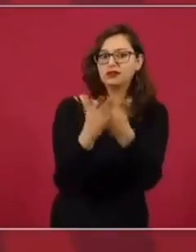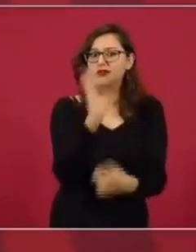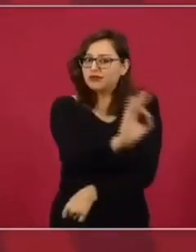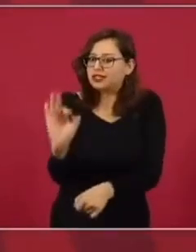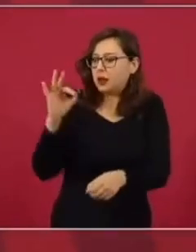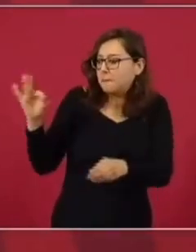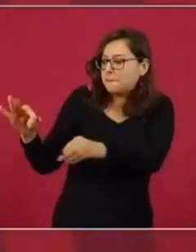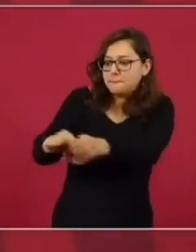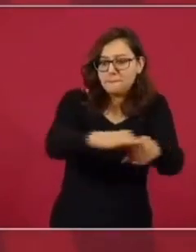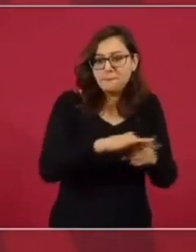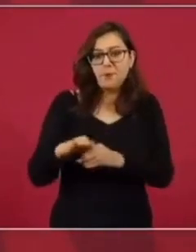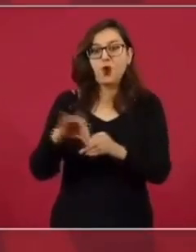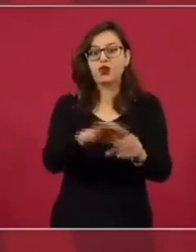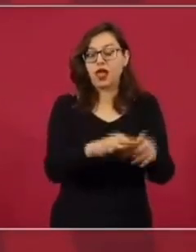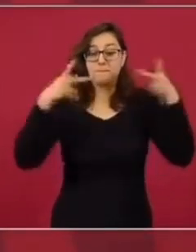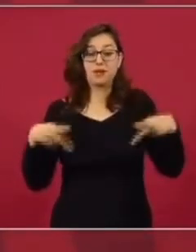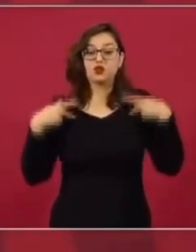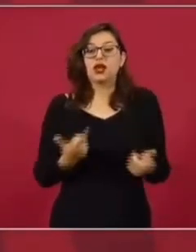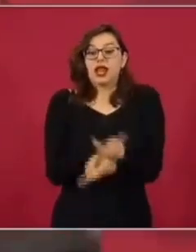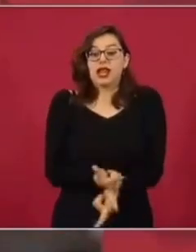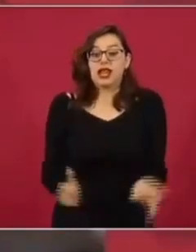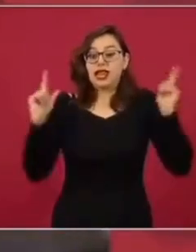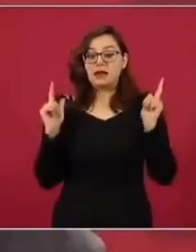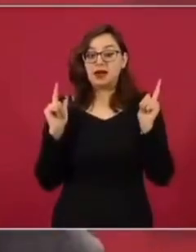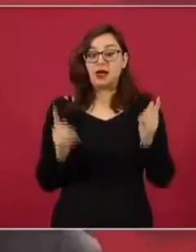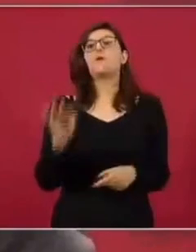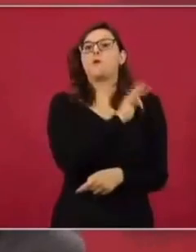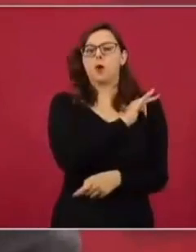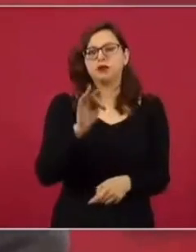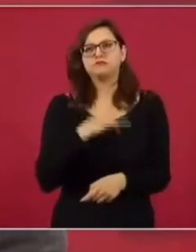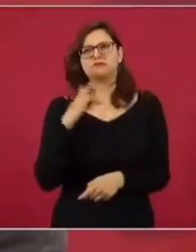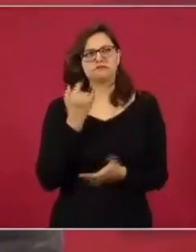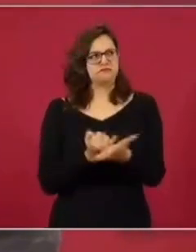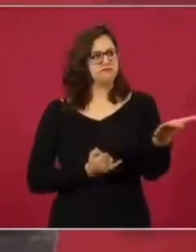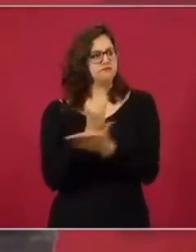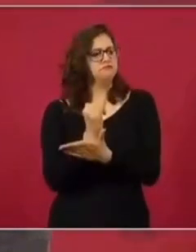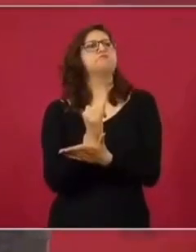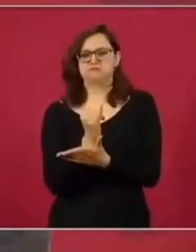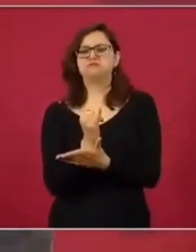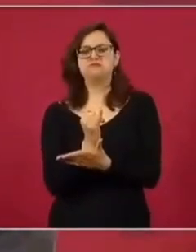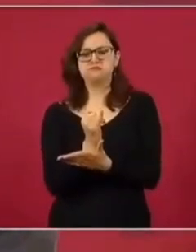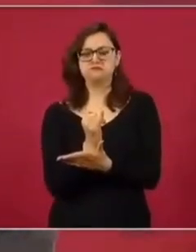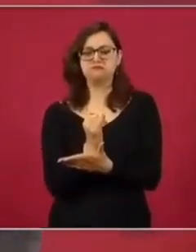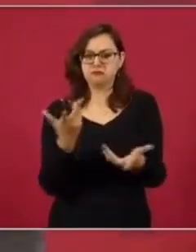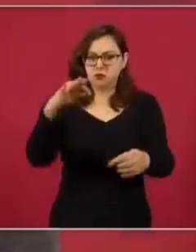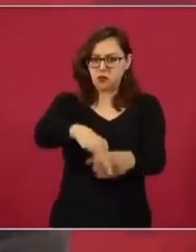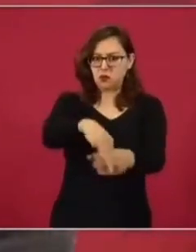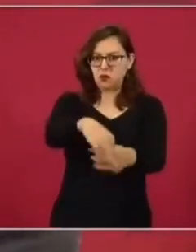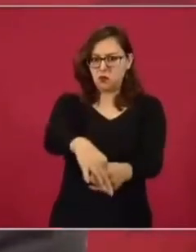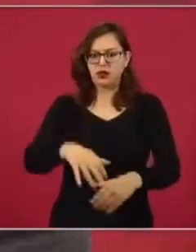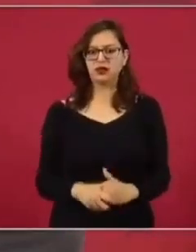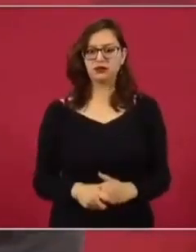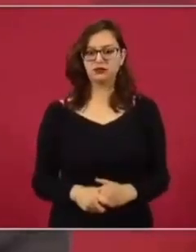libres van a poder ir a votar,